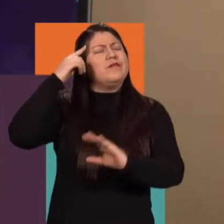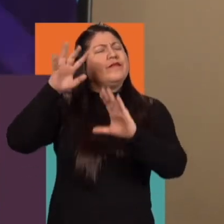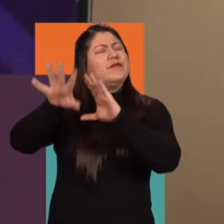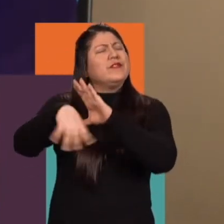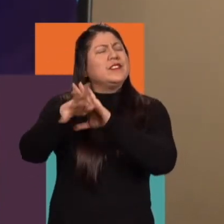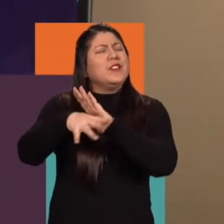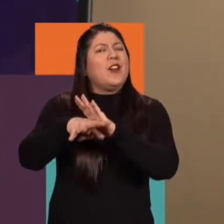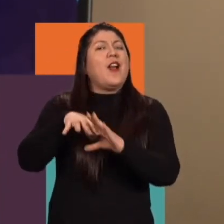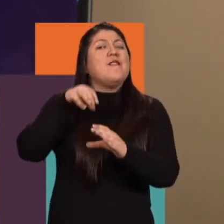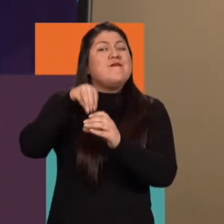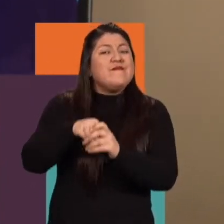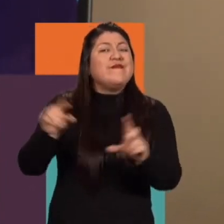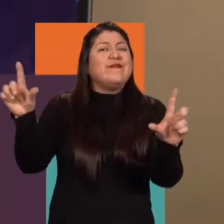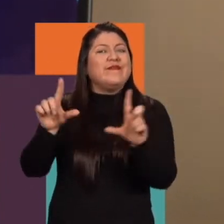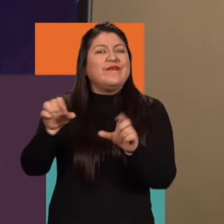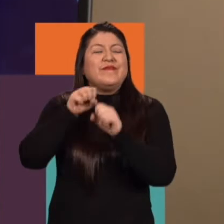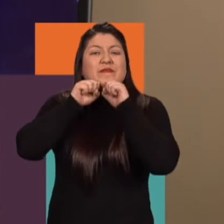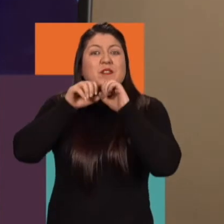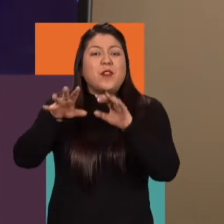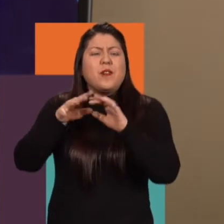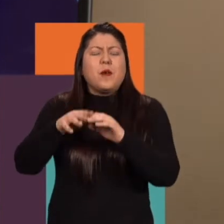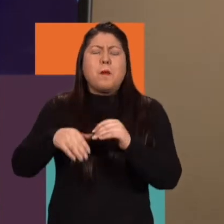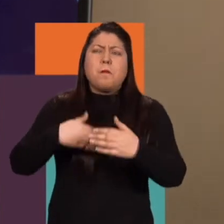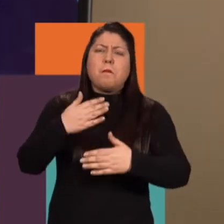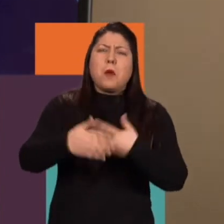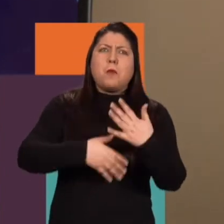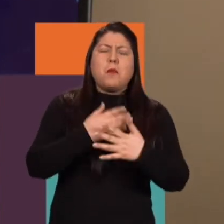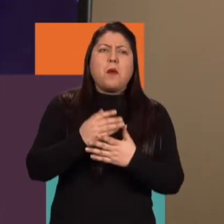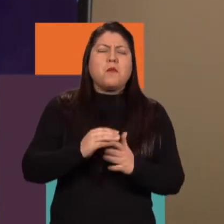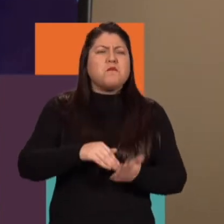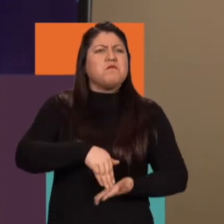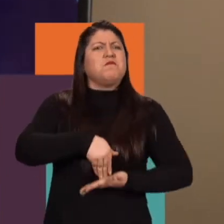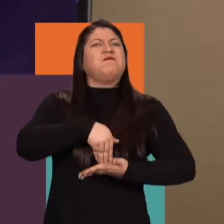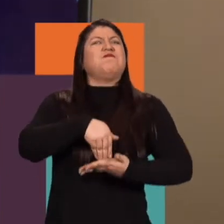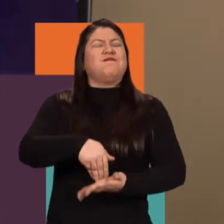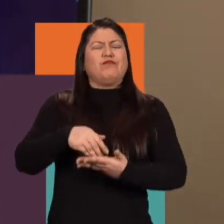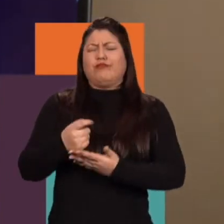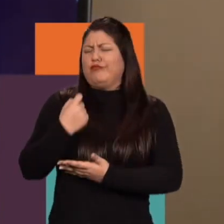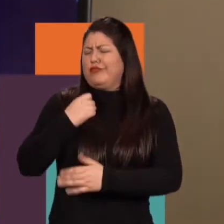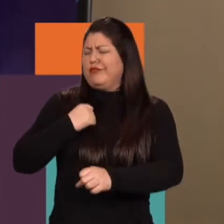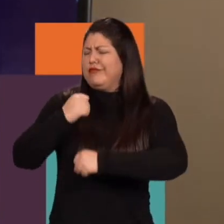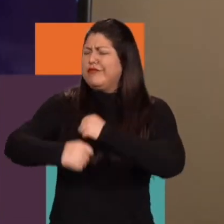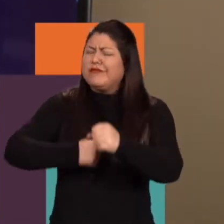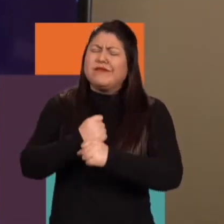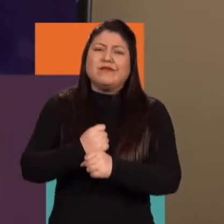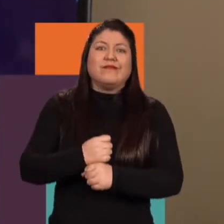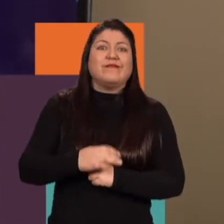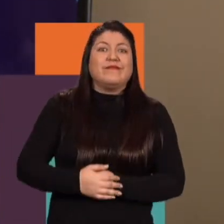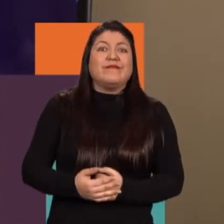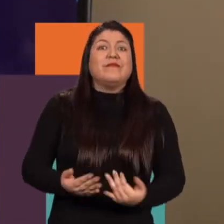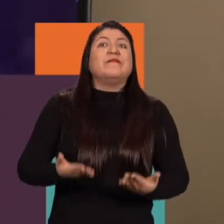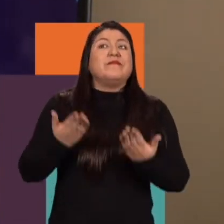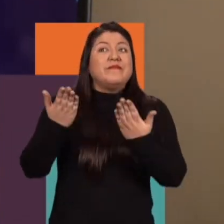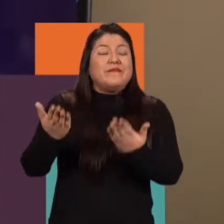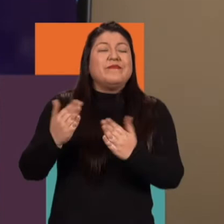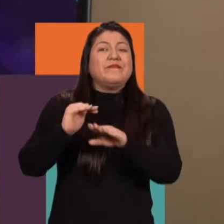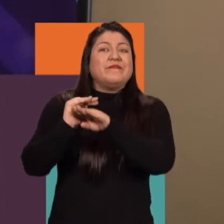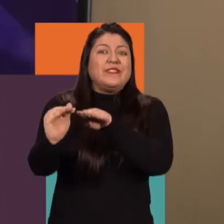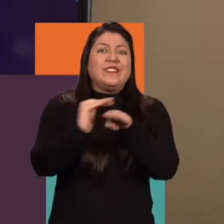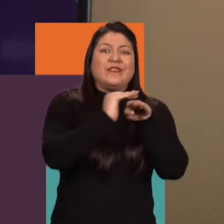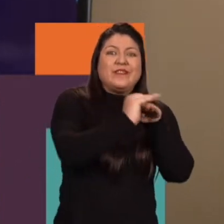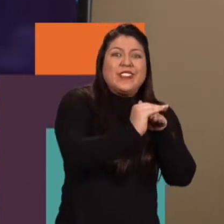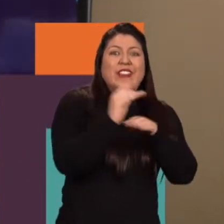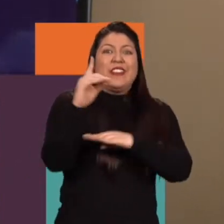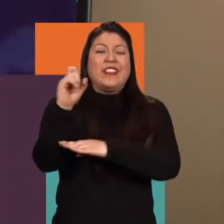públicos y cómo ésta definitivamente ha tomado fuerza en los últimos años. Ahora continuamos con nuestros invitados Diego Rendón y